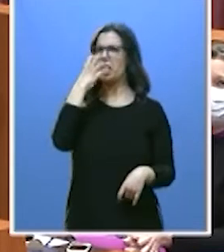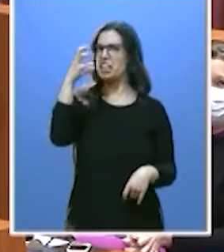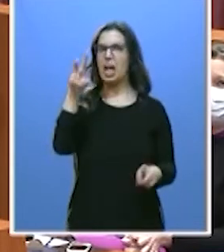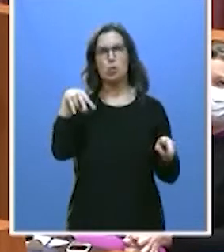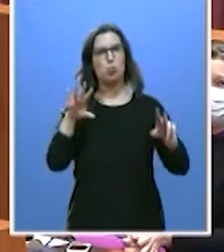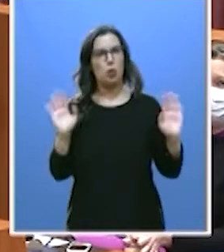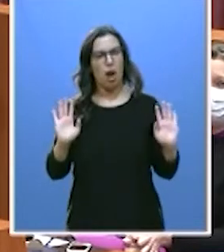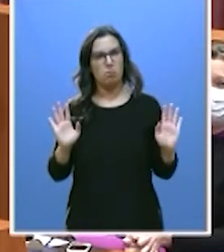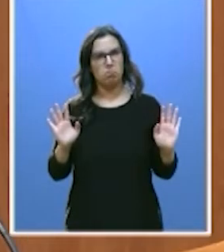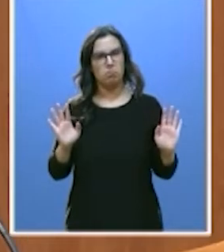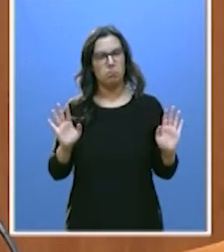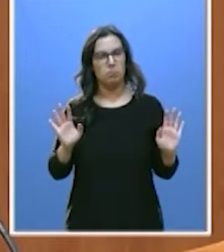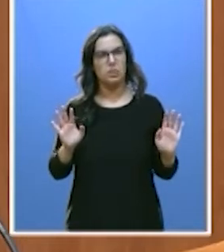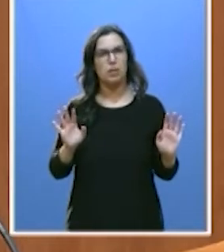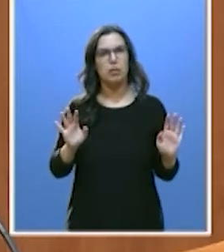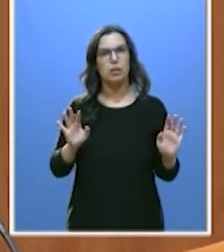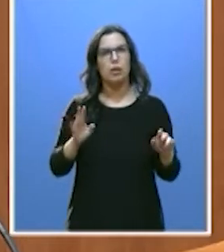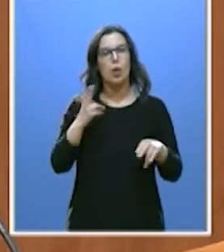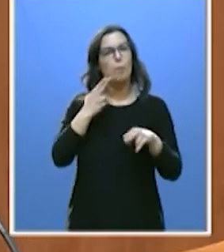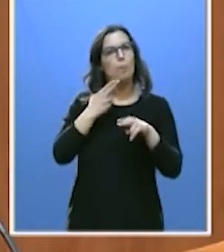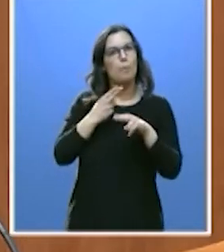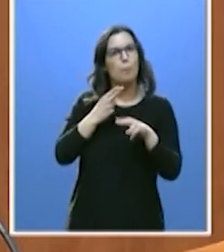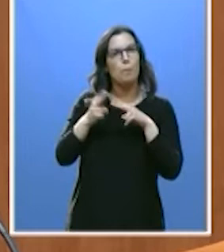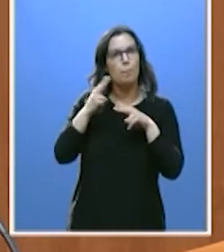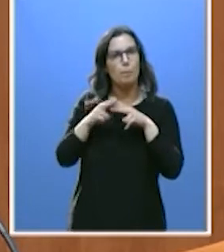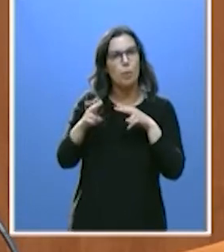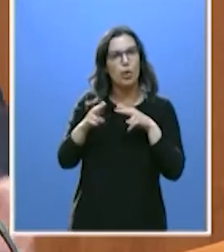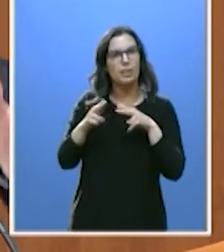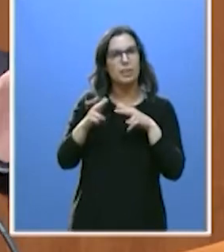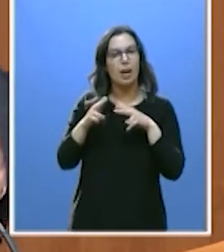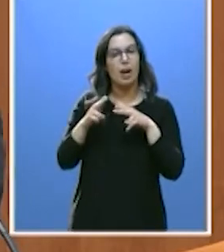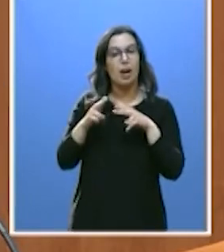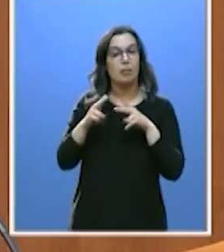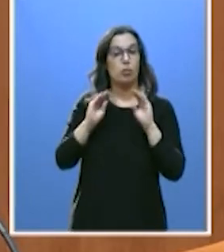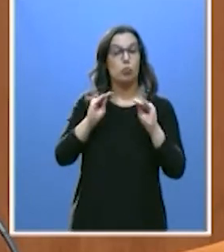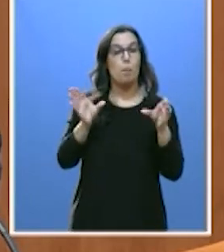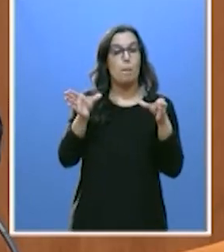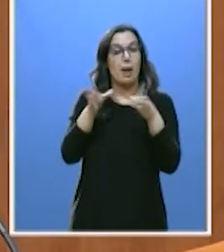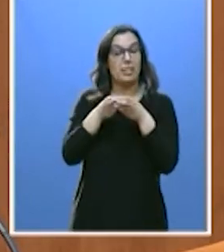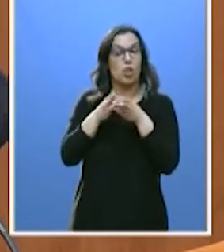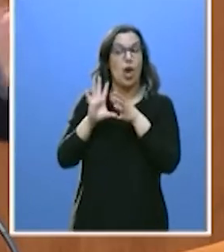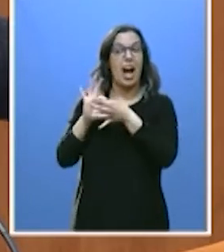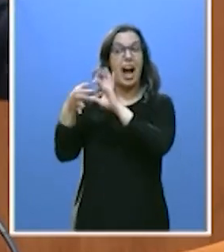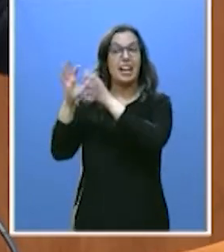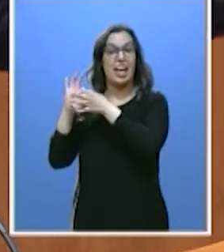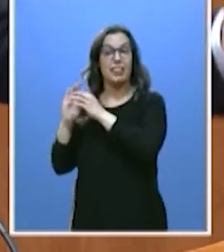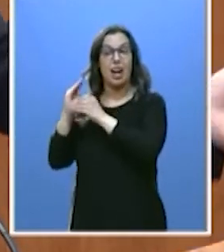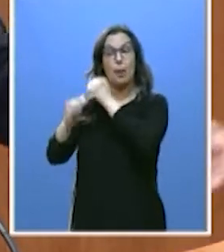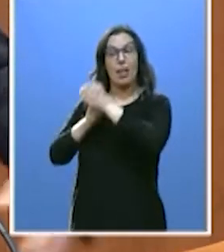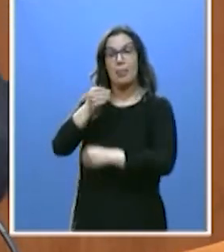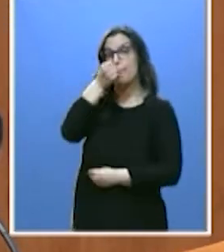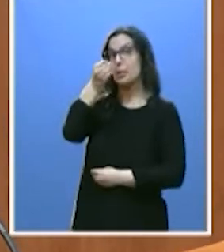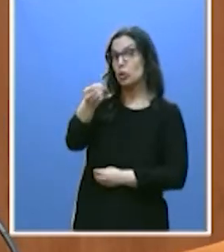que no ha cuestionado la política de alianzas de su partido en ningún momento. Siempre le vienen bien todas las alianzas. Las